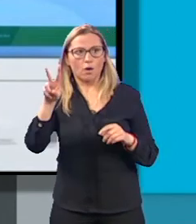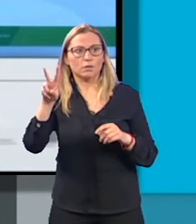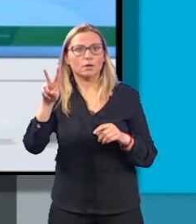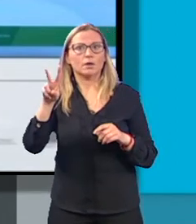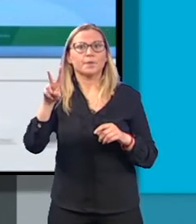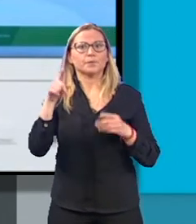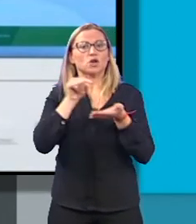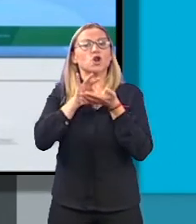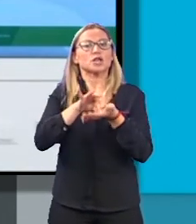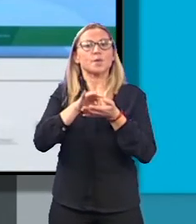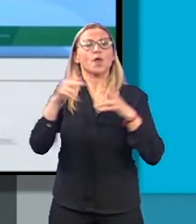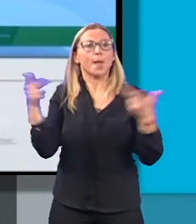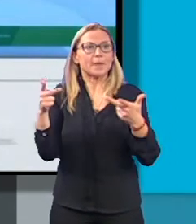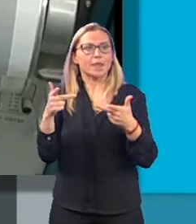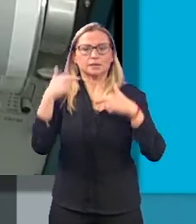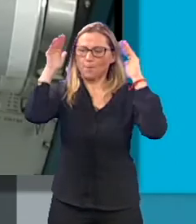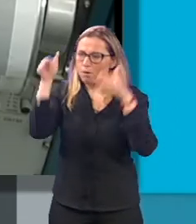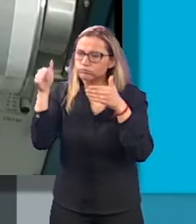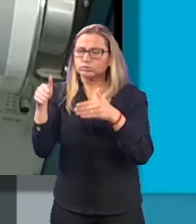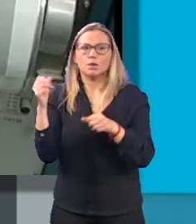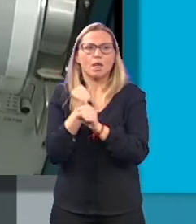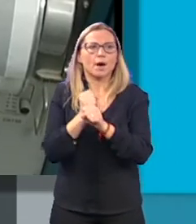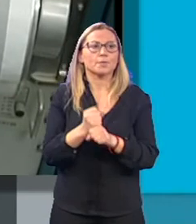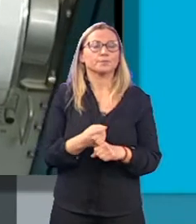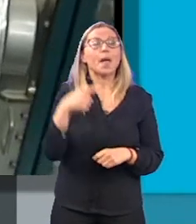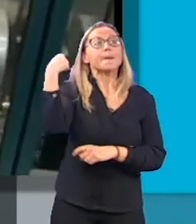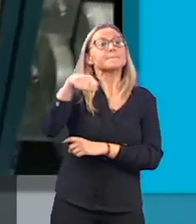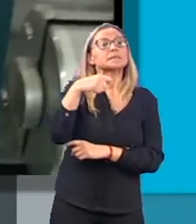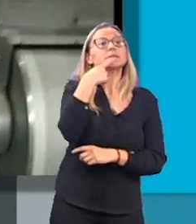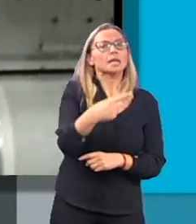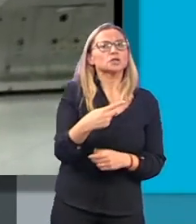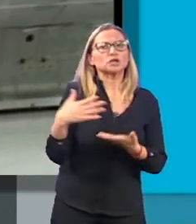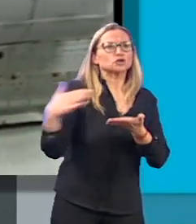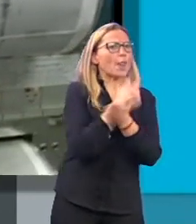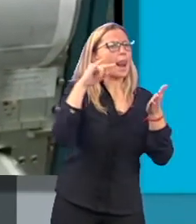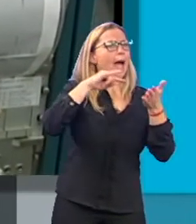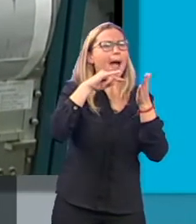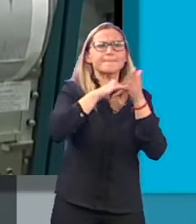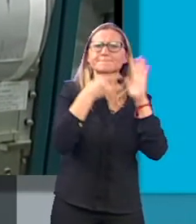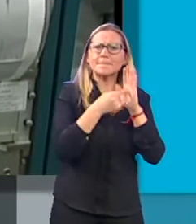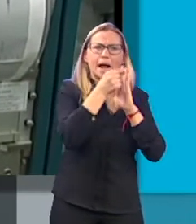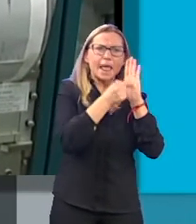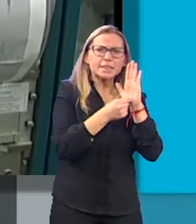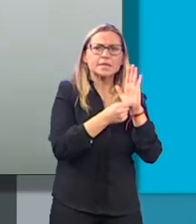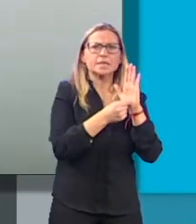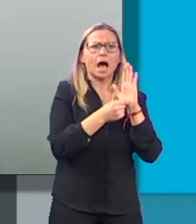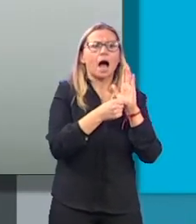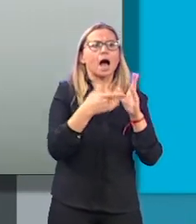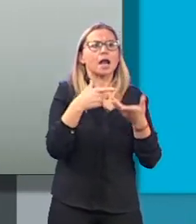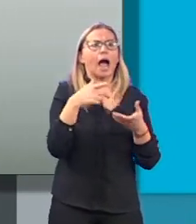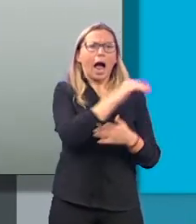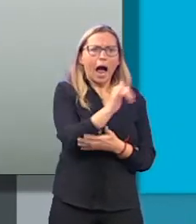con absoluta dedicación. Moreno ha garantizado que se están tomando todas las medidas para que en caso de que fuera necesario,